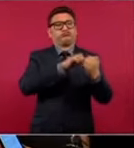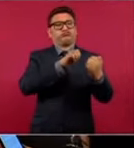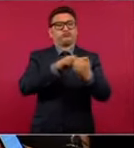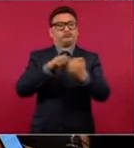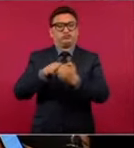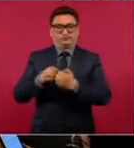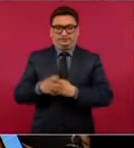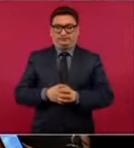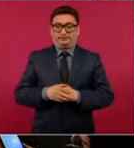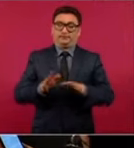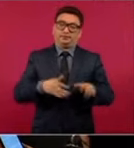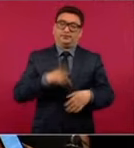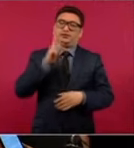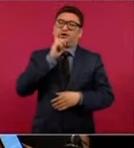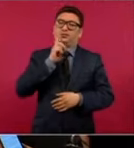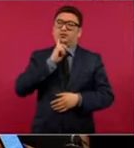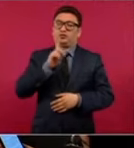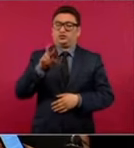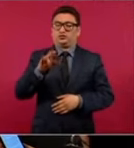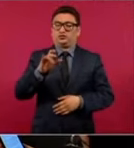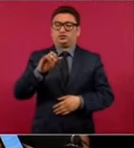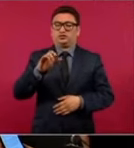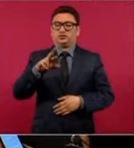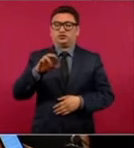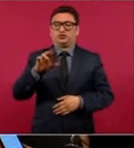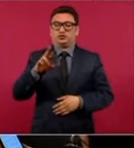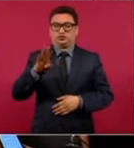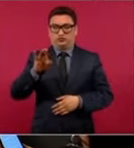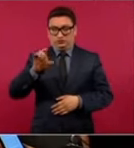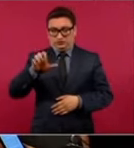Rosario Robles pues ya ni hablar,